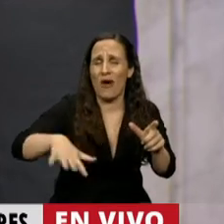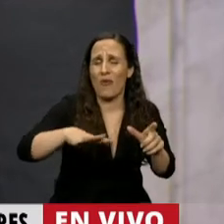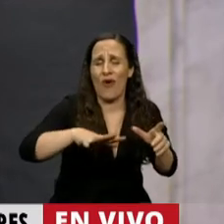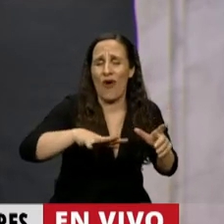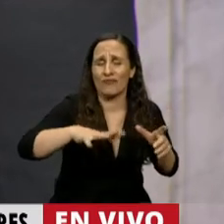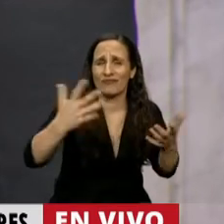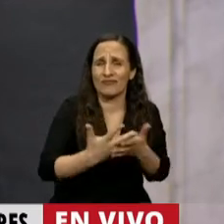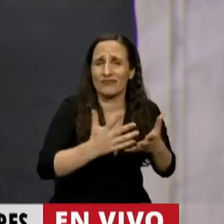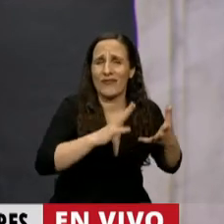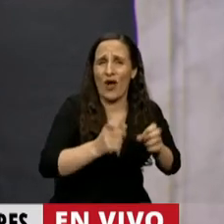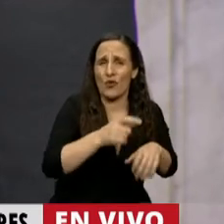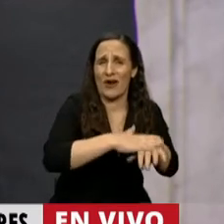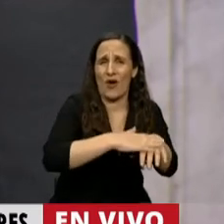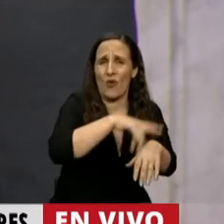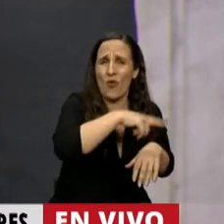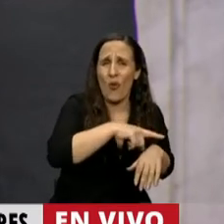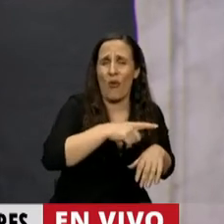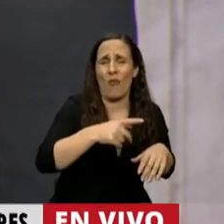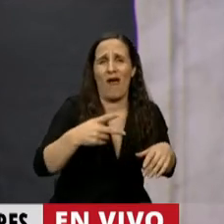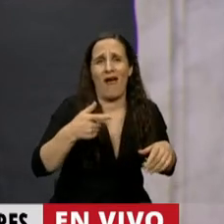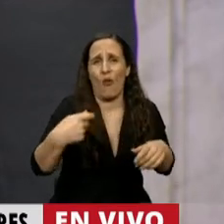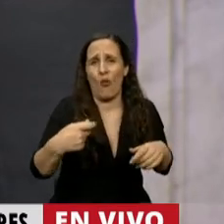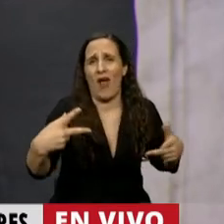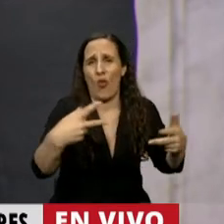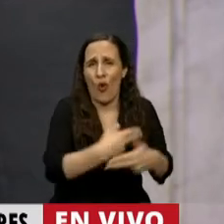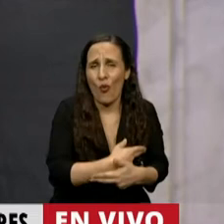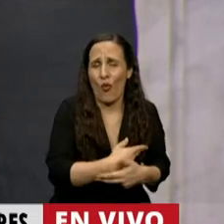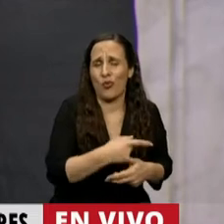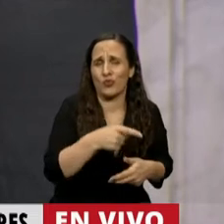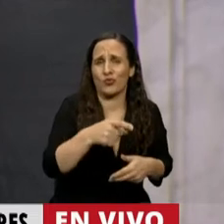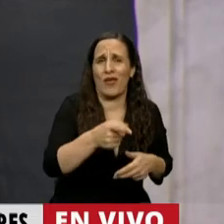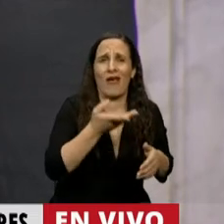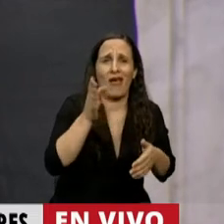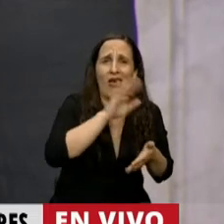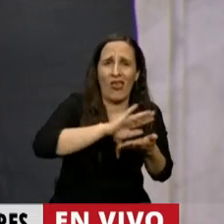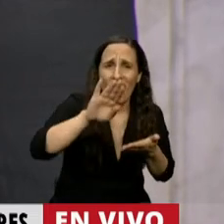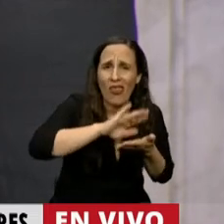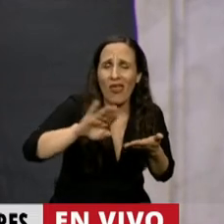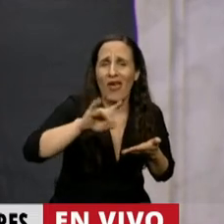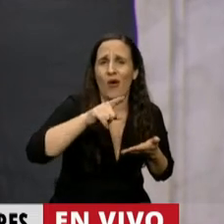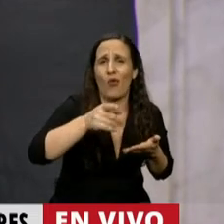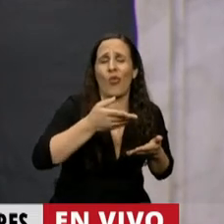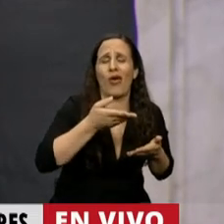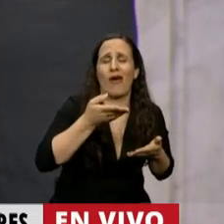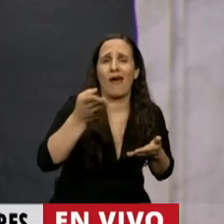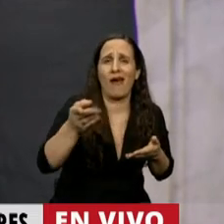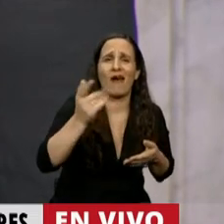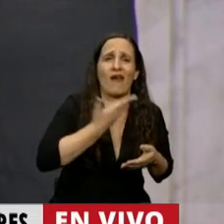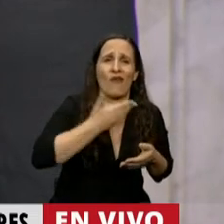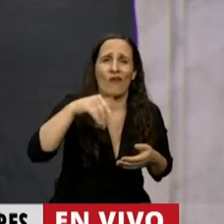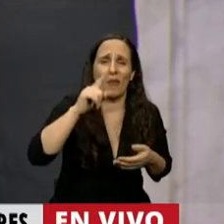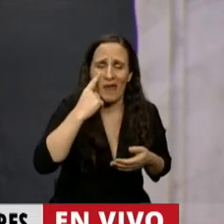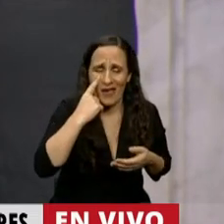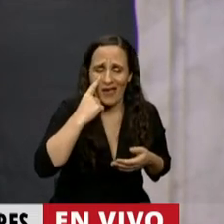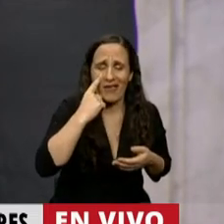tarifazos, con los ajustes a los jubilados, endeudando al país con el crédito del Fondo Monetario Internacional,